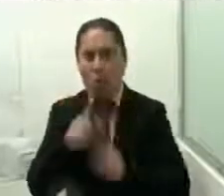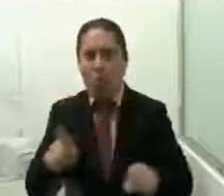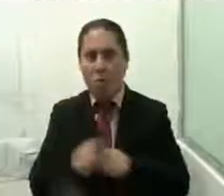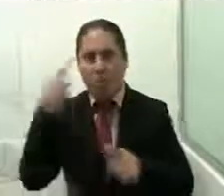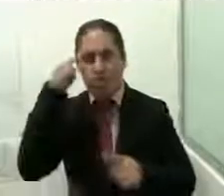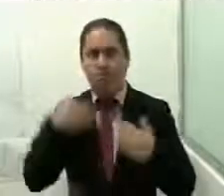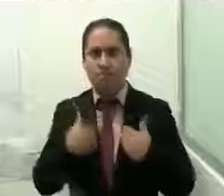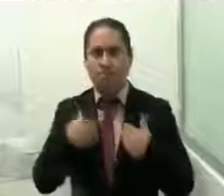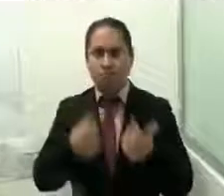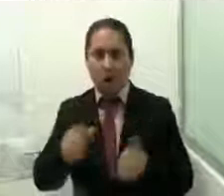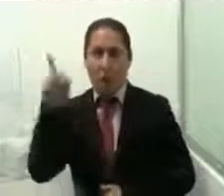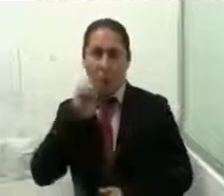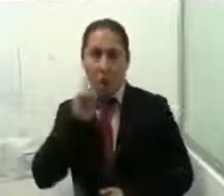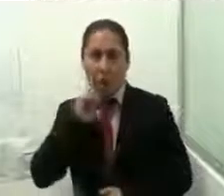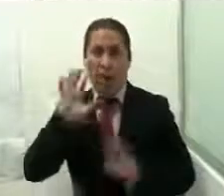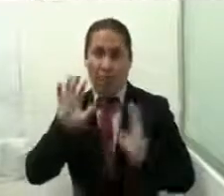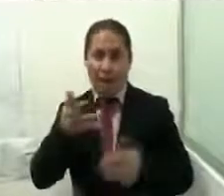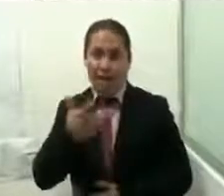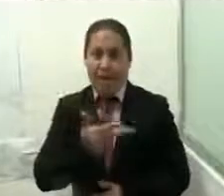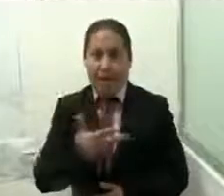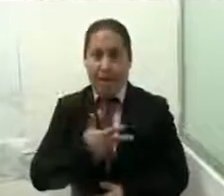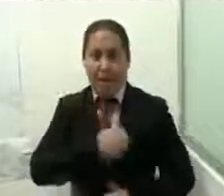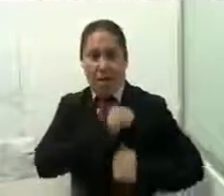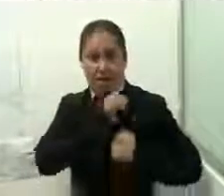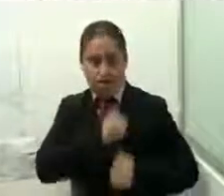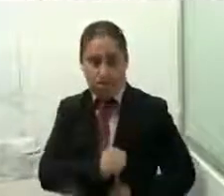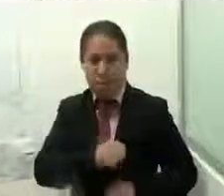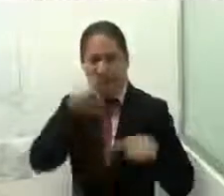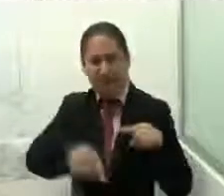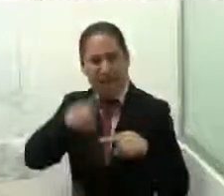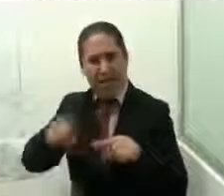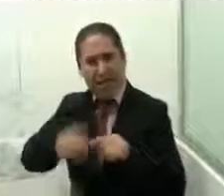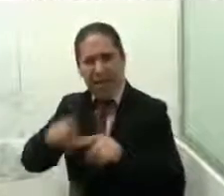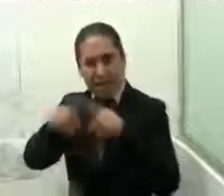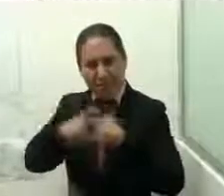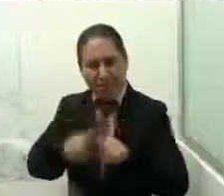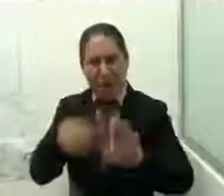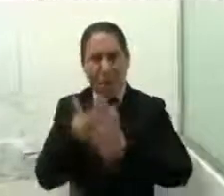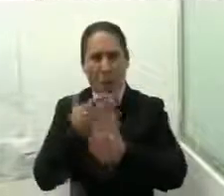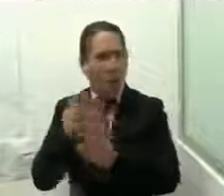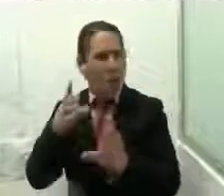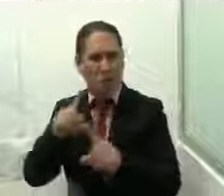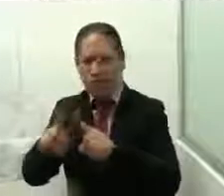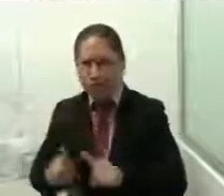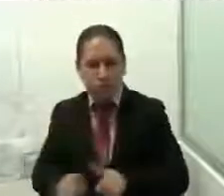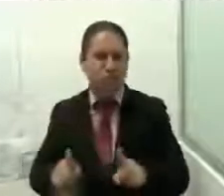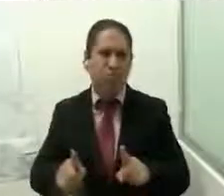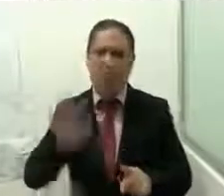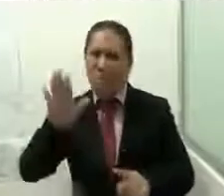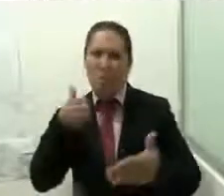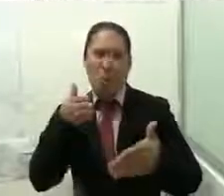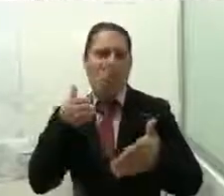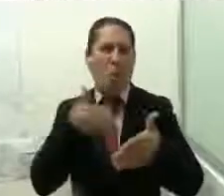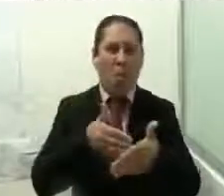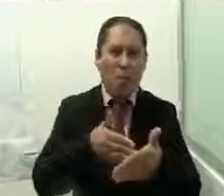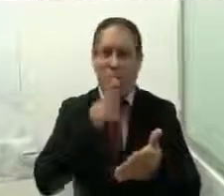empoderamiento de las mujeres conlleva el impulso de acciones que eliminen los distintos tipos de violencia, que han sido un obstáculo para el ejercicio de